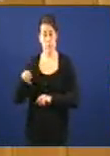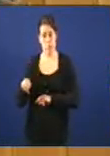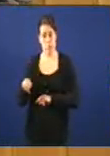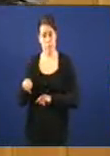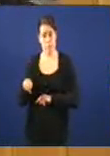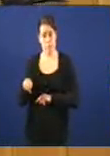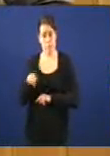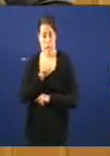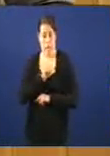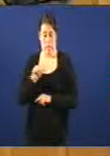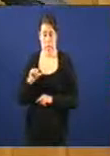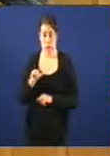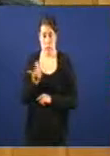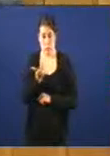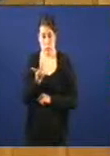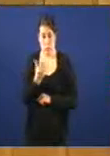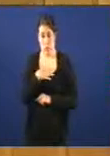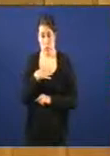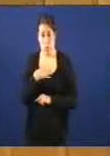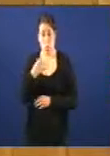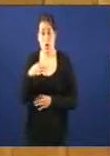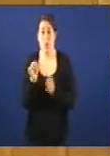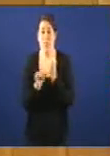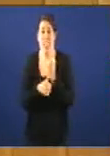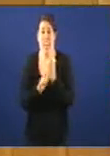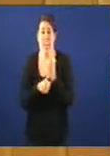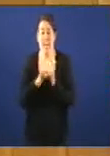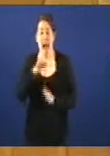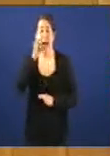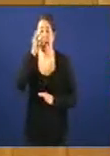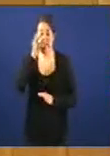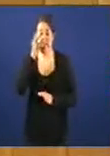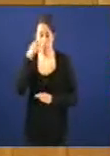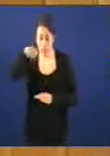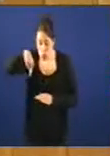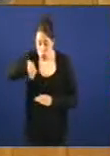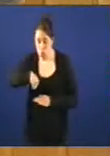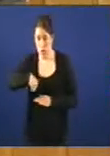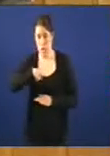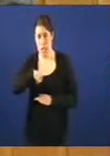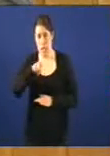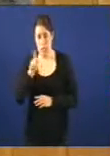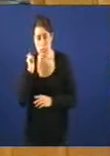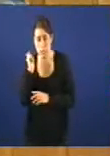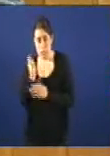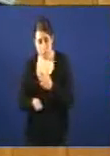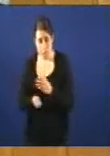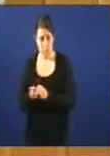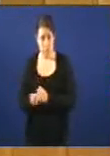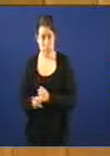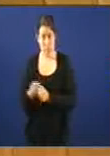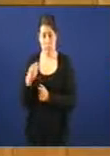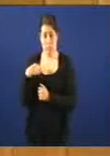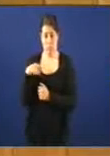identificando. xe olle faltou poñero de neina boca e vostedes os sancionan. Ante esa actitude